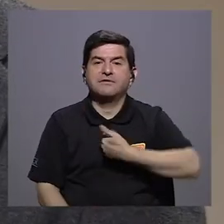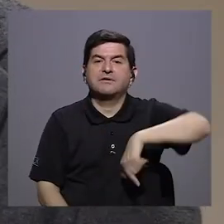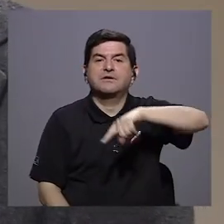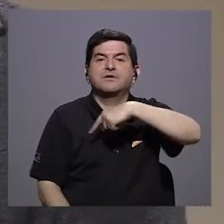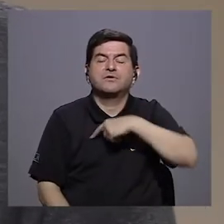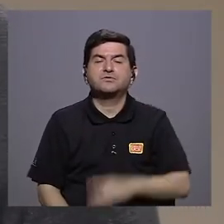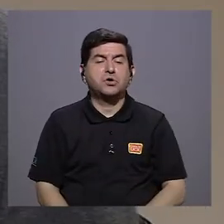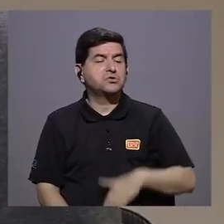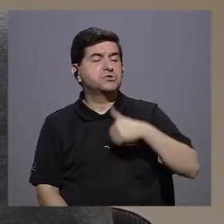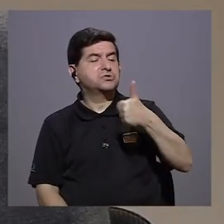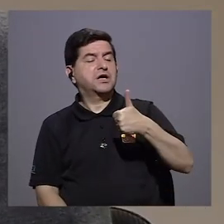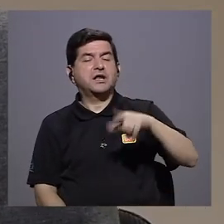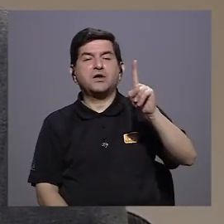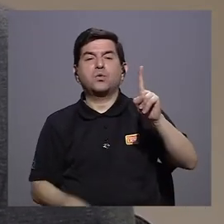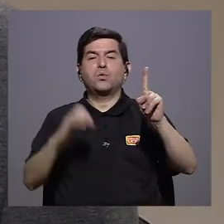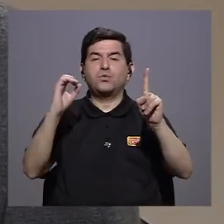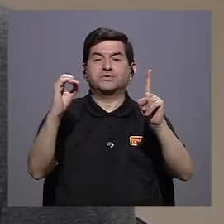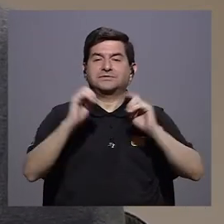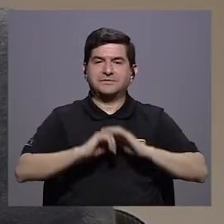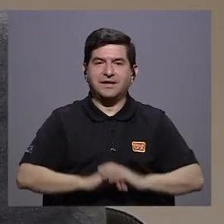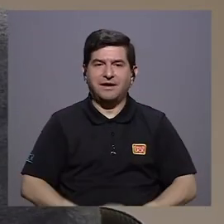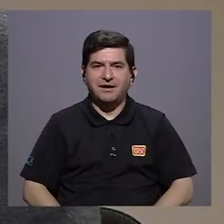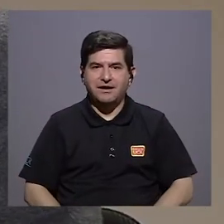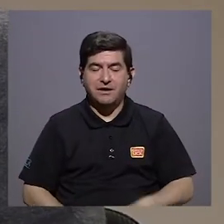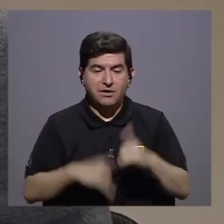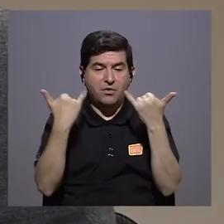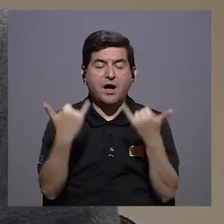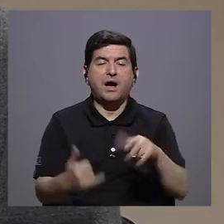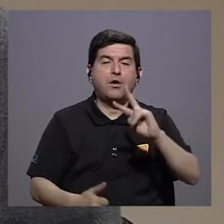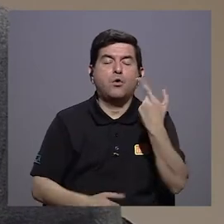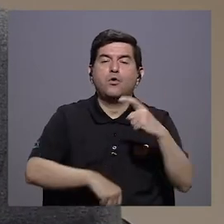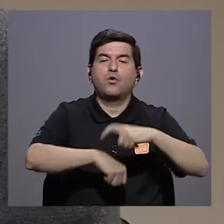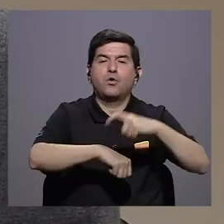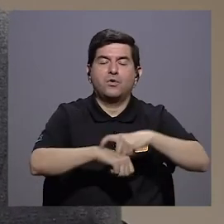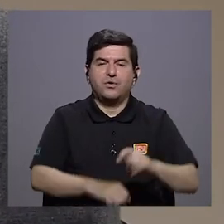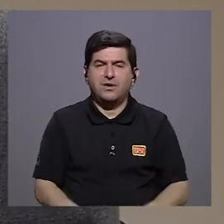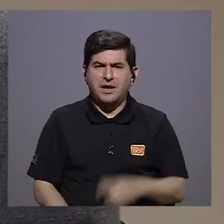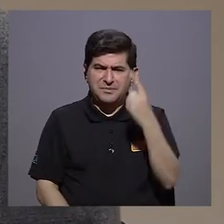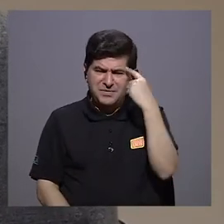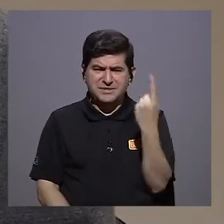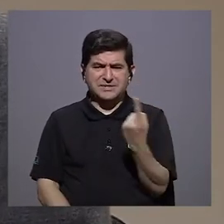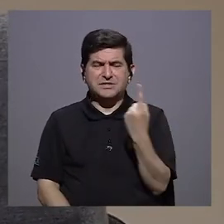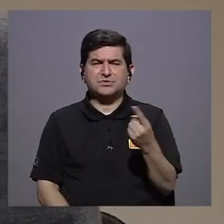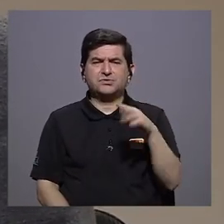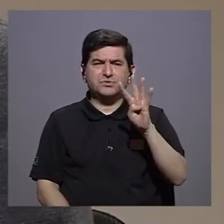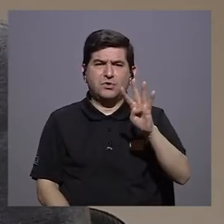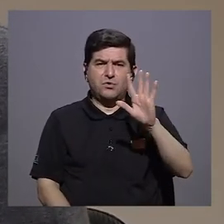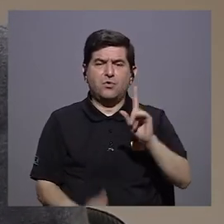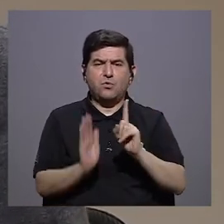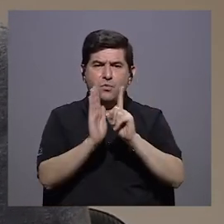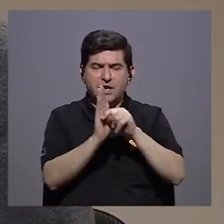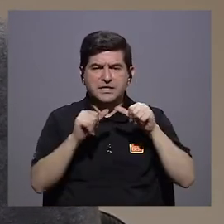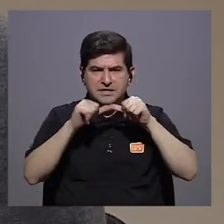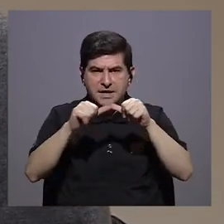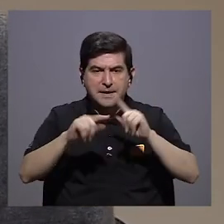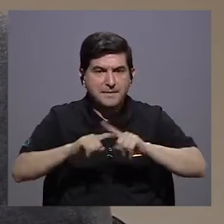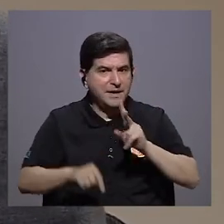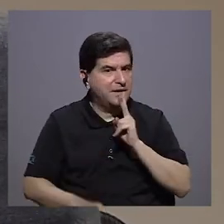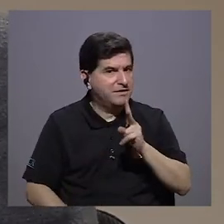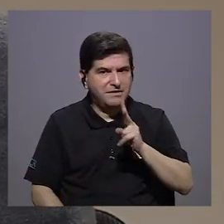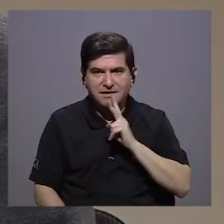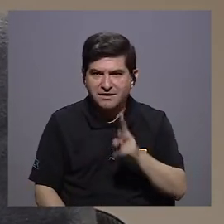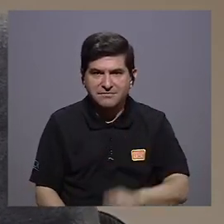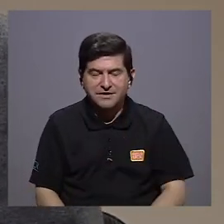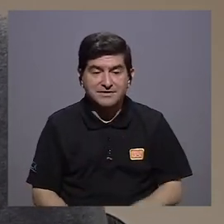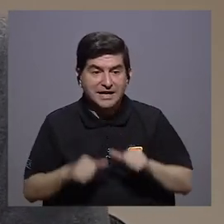de que íbamos ganando 1-0 y que estábamos en el segundo tiempo dando la impresión de que solo quedaban 45 minutos por delante cuando en